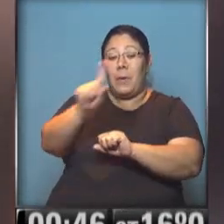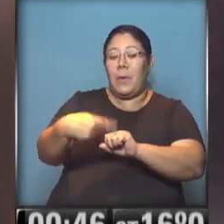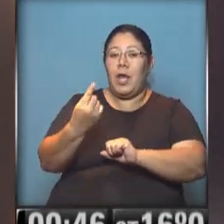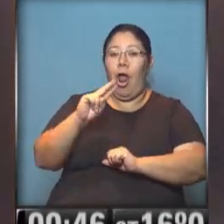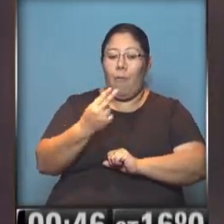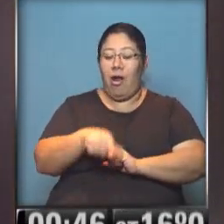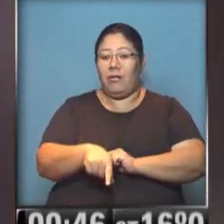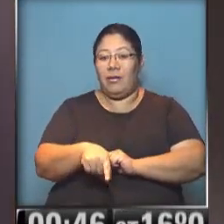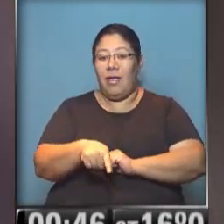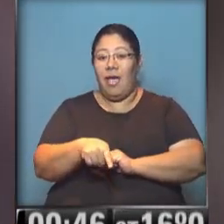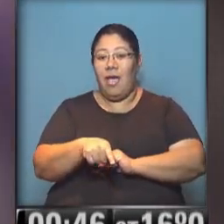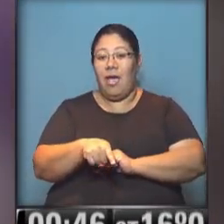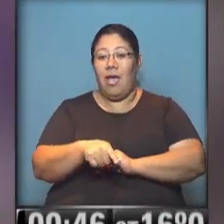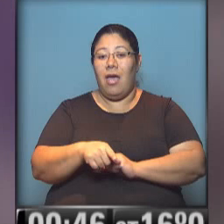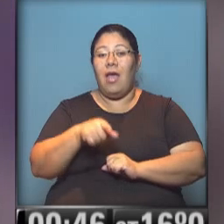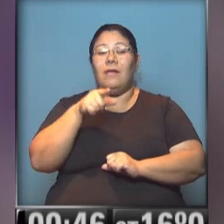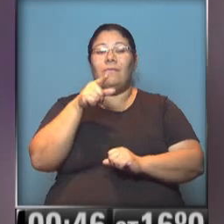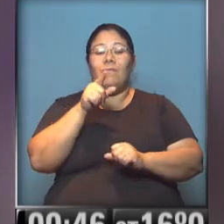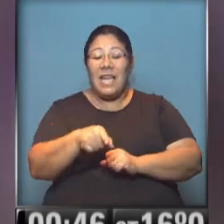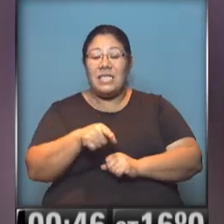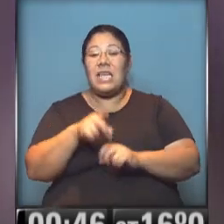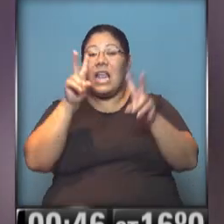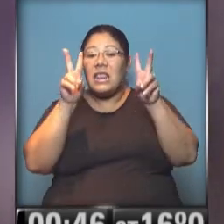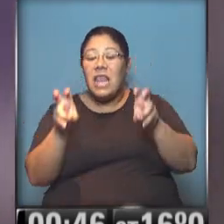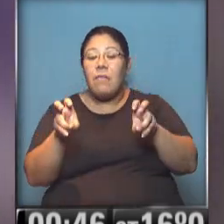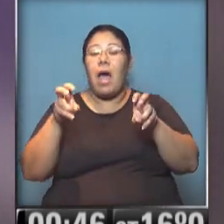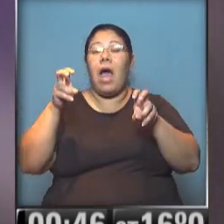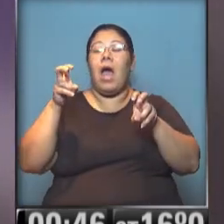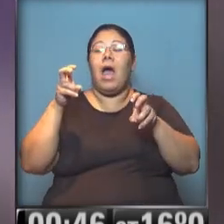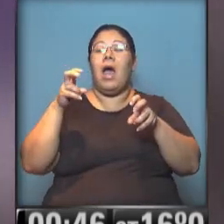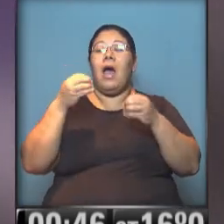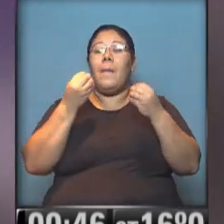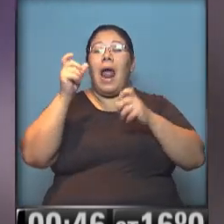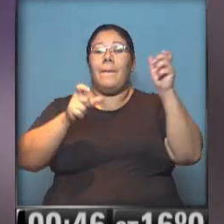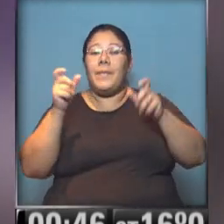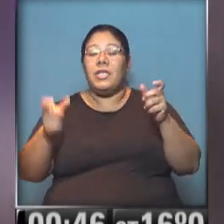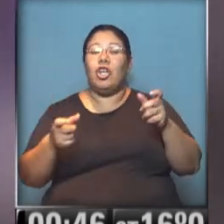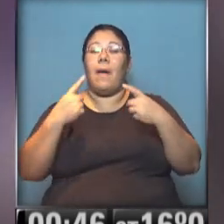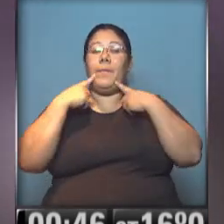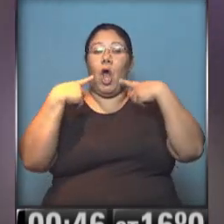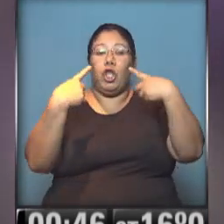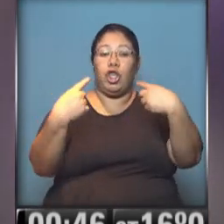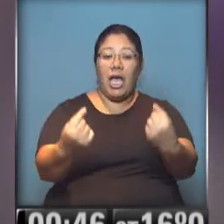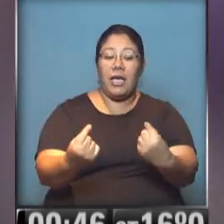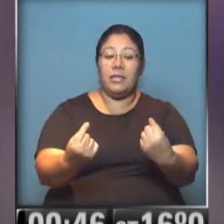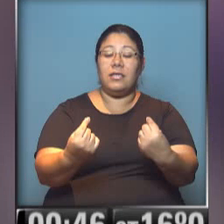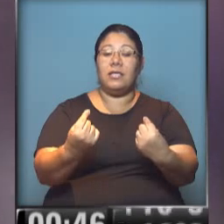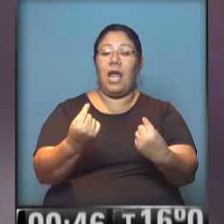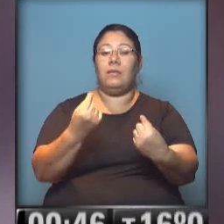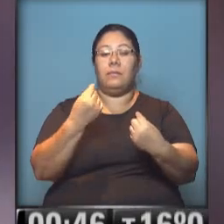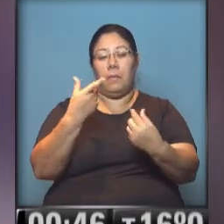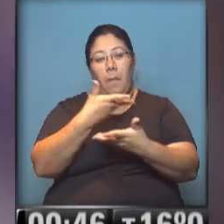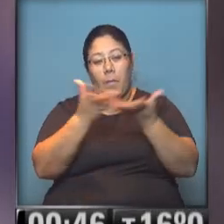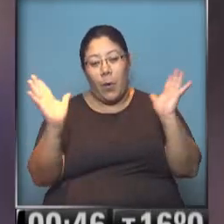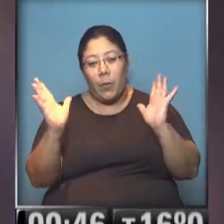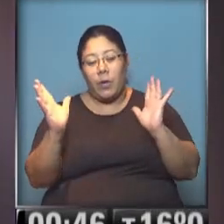episodios, Gaby, desataron una ola de indignación en Estados Unidos con marchas, con protestas, con protestas que se hicieron públicas, con